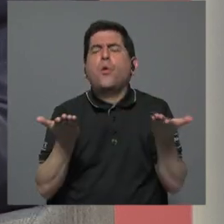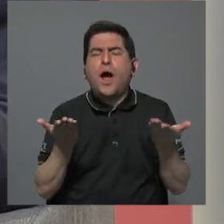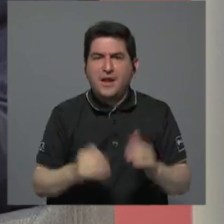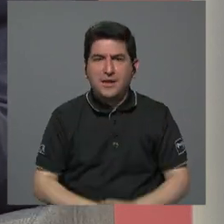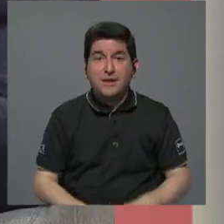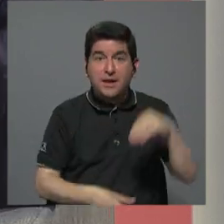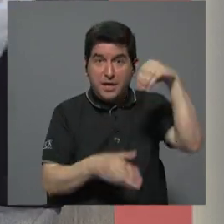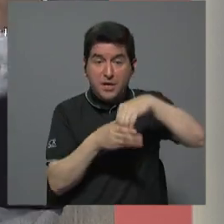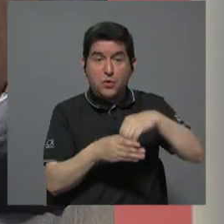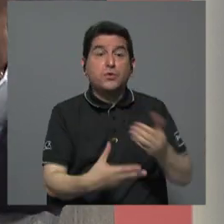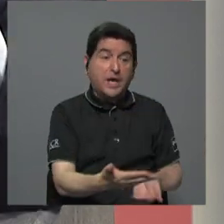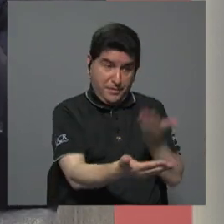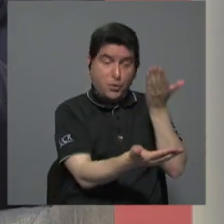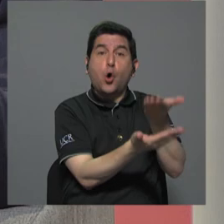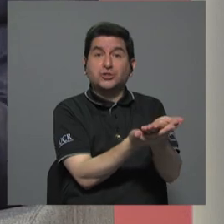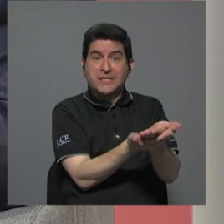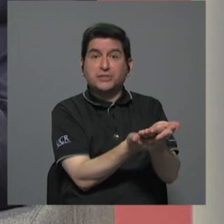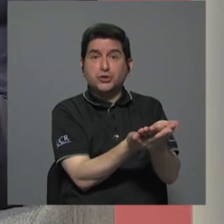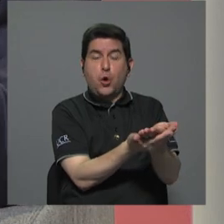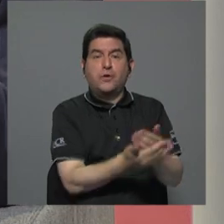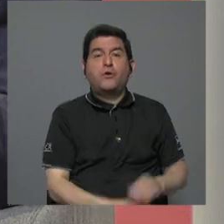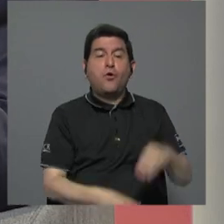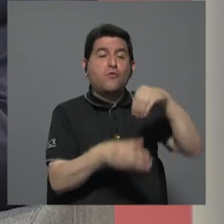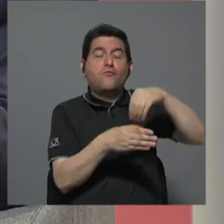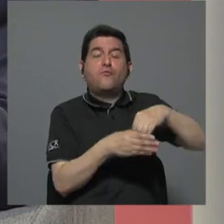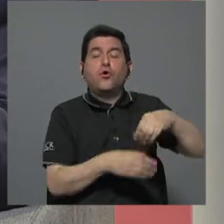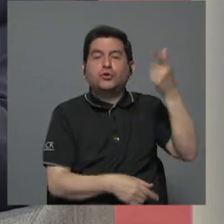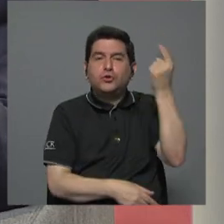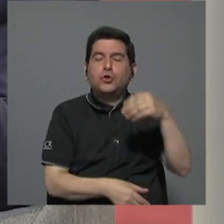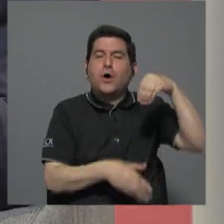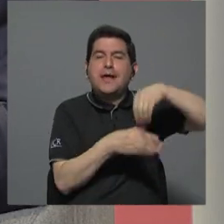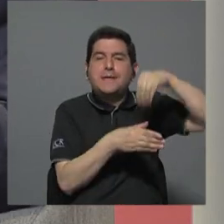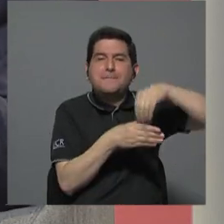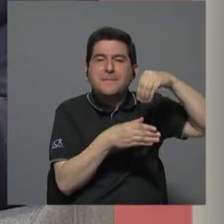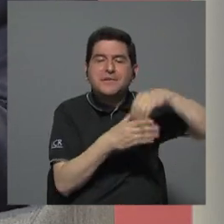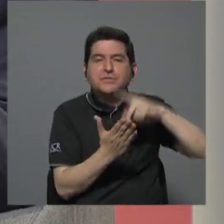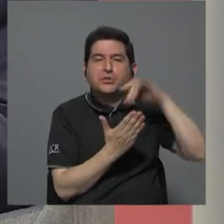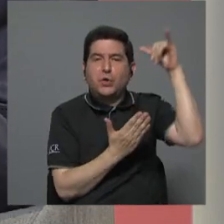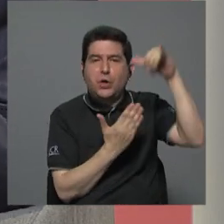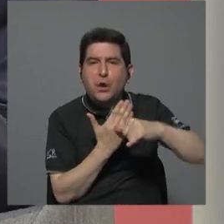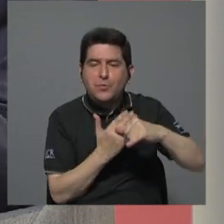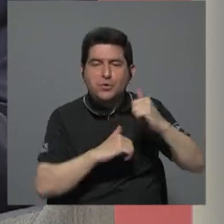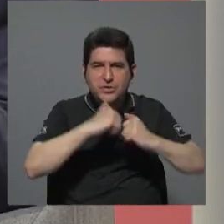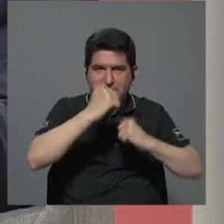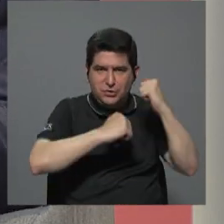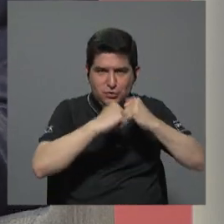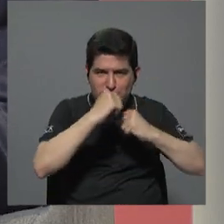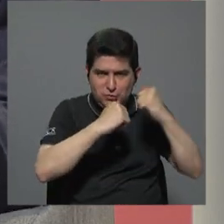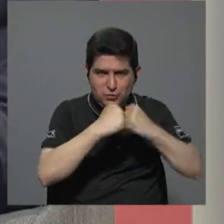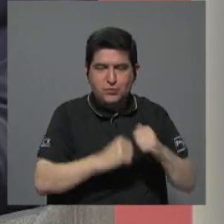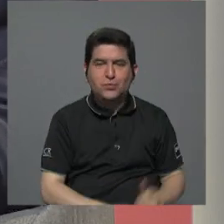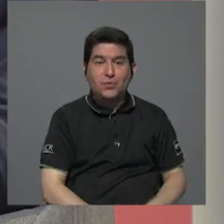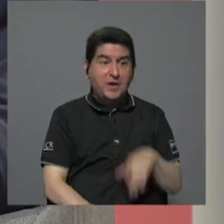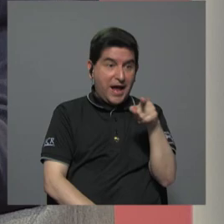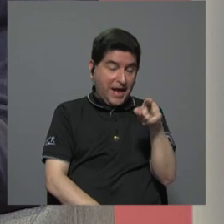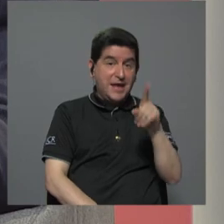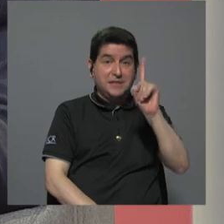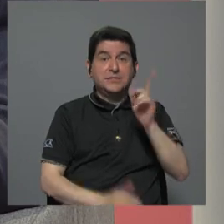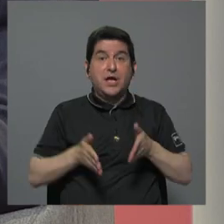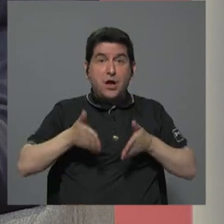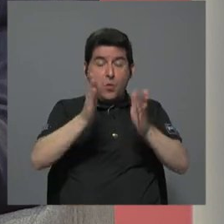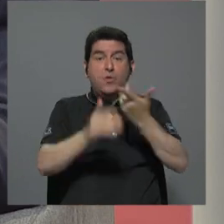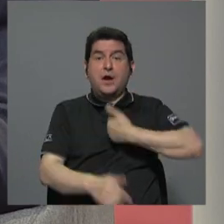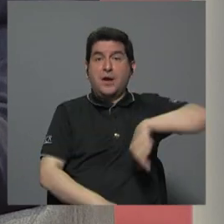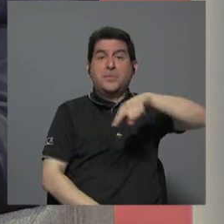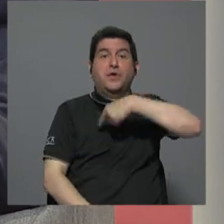incluyen por supuesto la concesión para permitir que los fondos de pensiones inviertan en proyectos de infraestructura y ese es uno de los caminos que